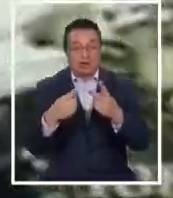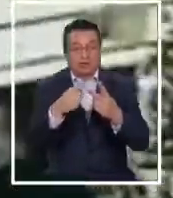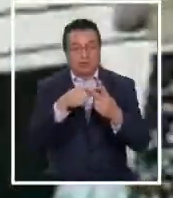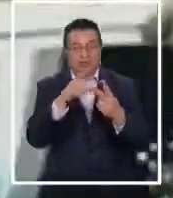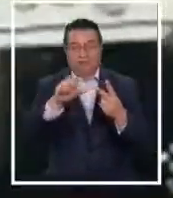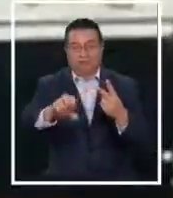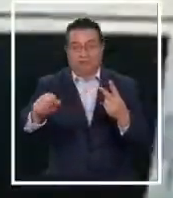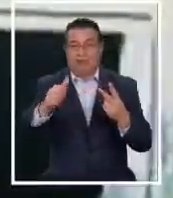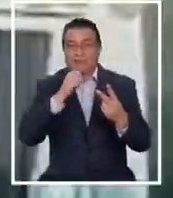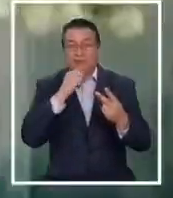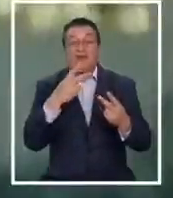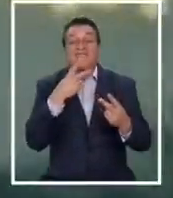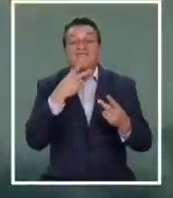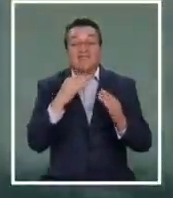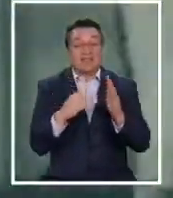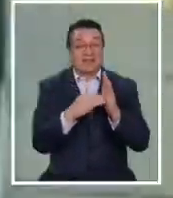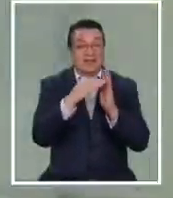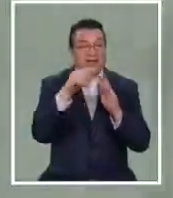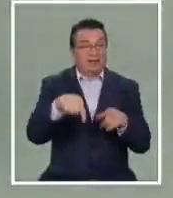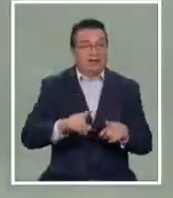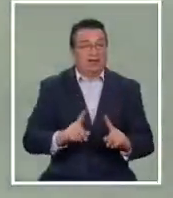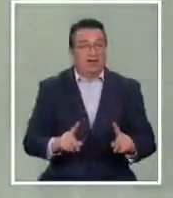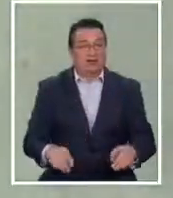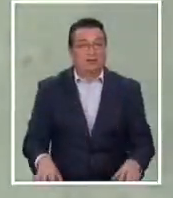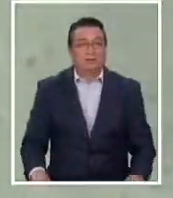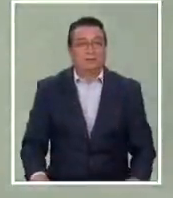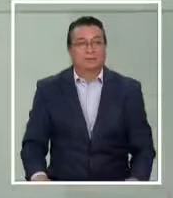lo claro es que no viven en el mismo condominio.